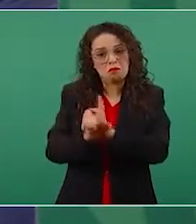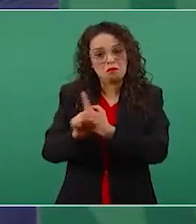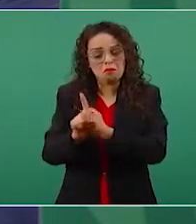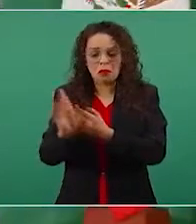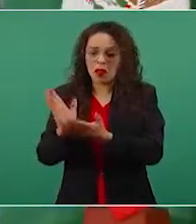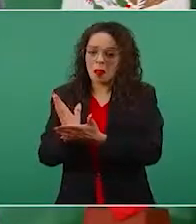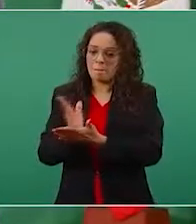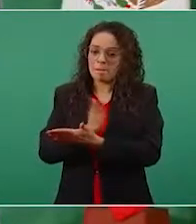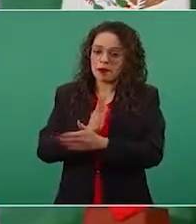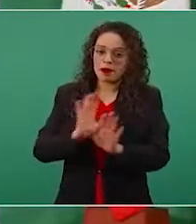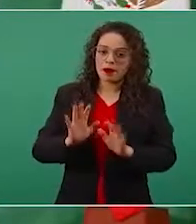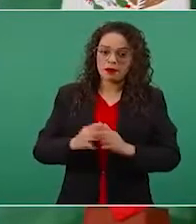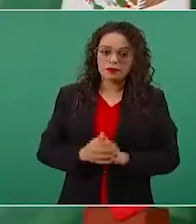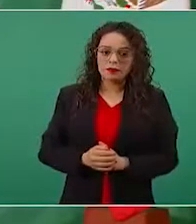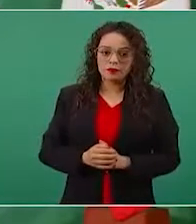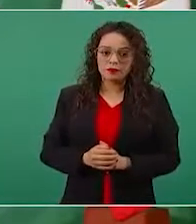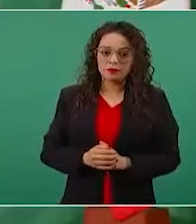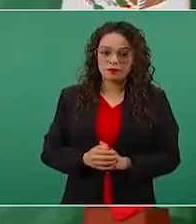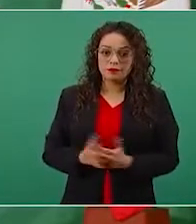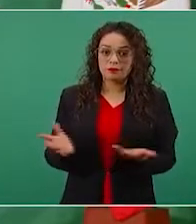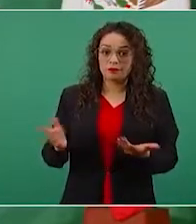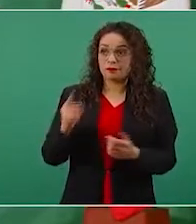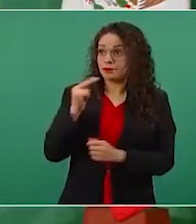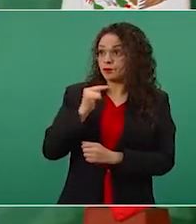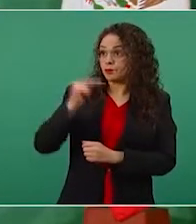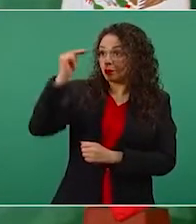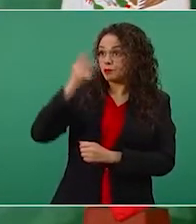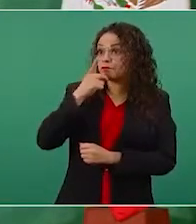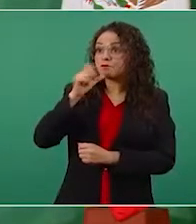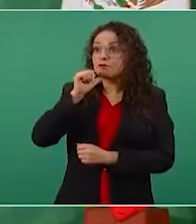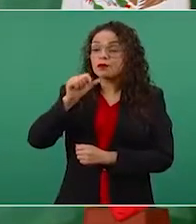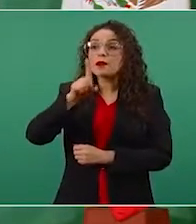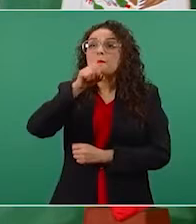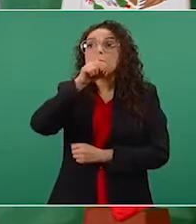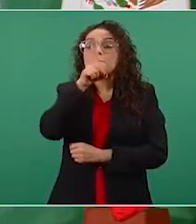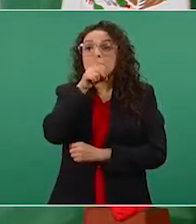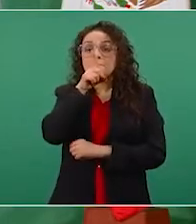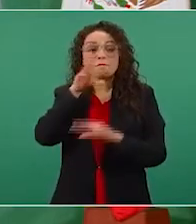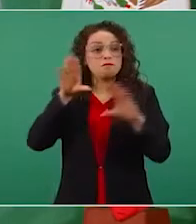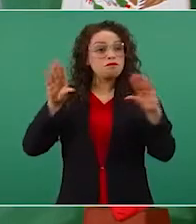Si el Norte no dice nada, si se quedan callados,